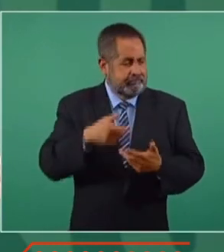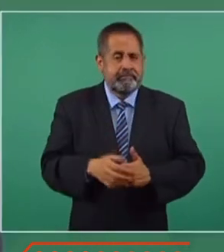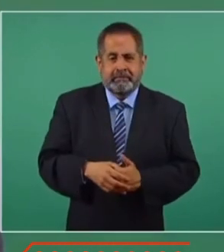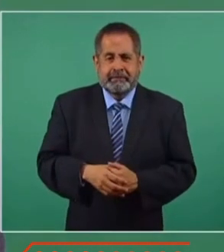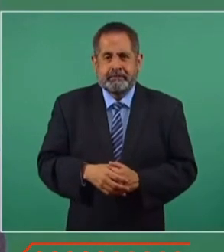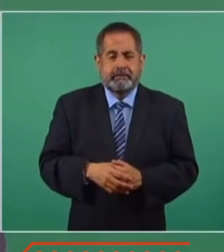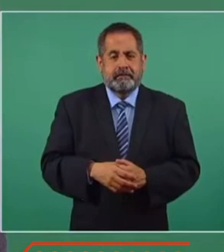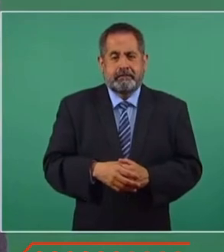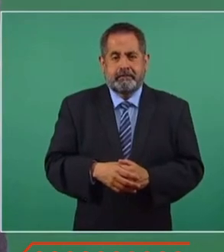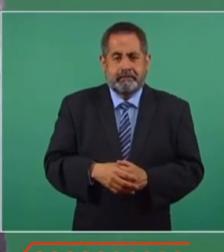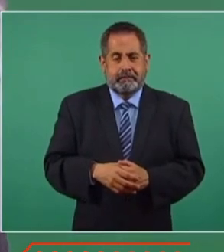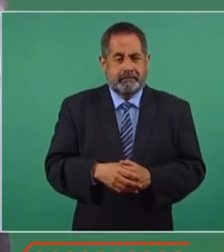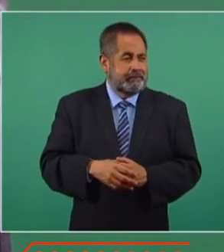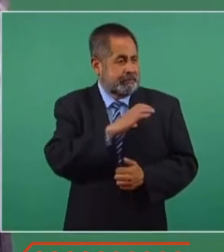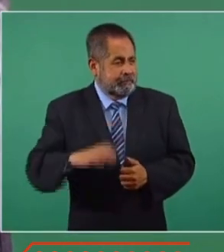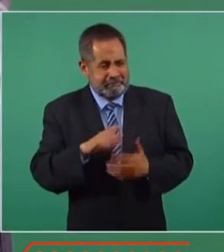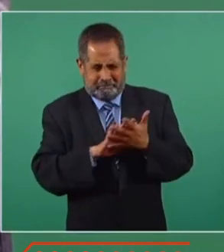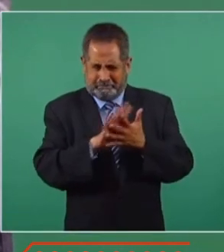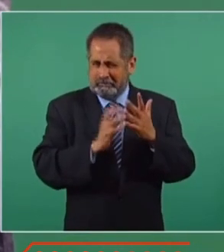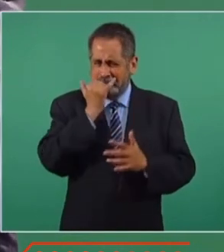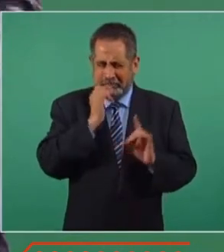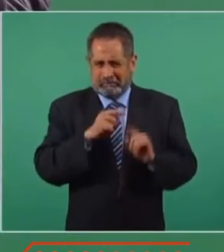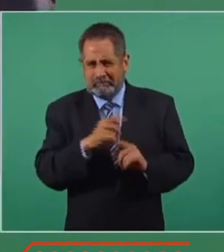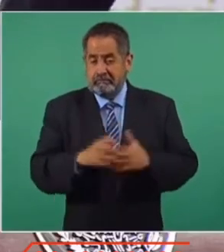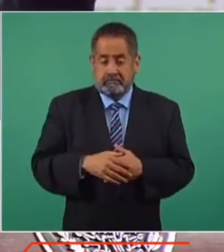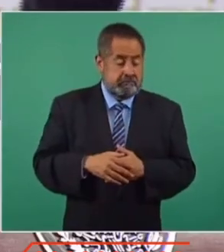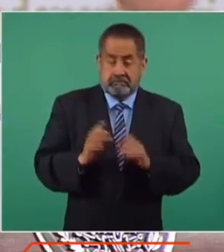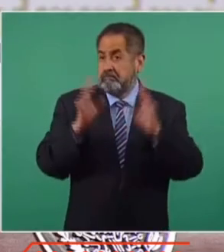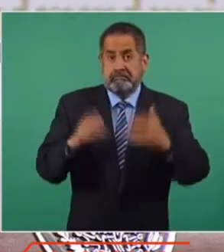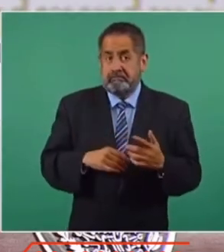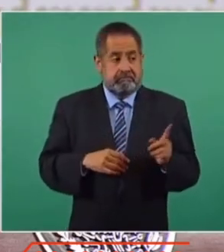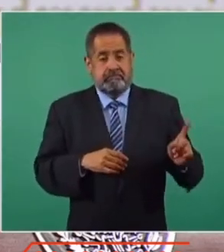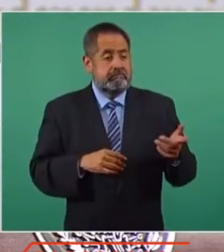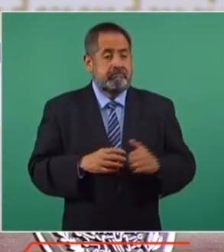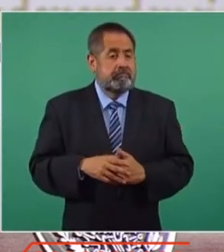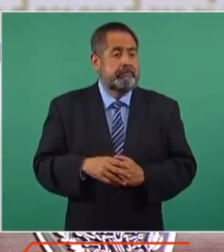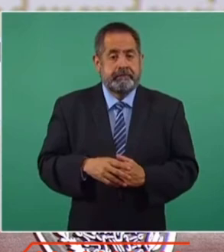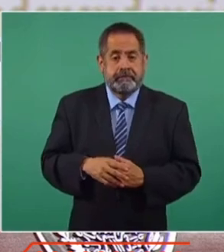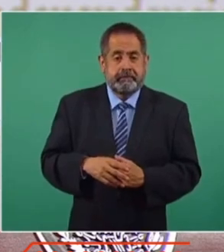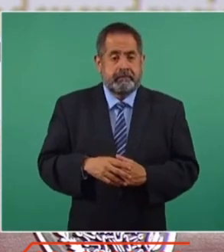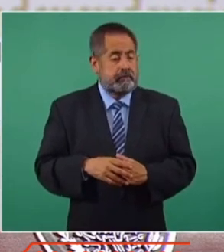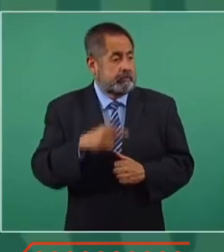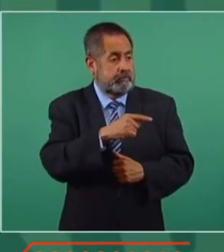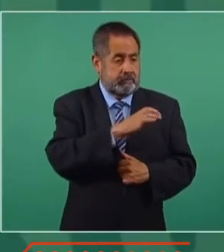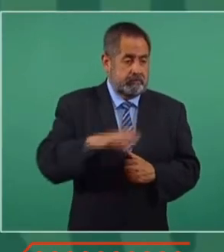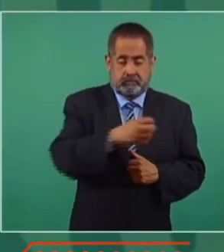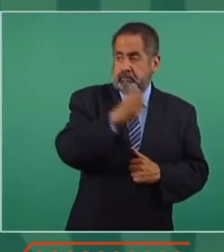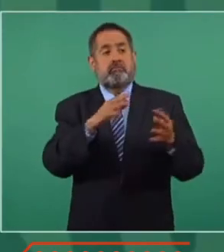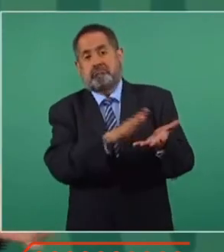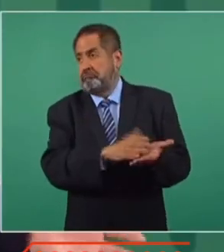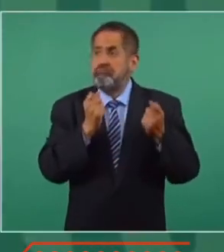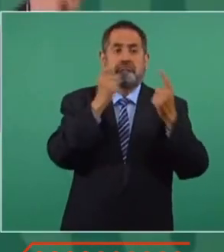grises que se convirtieron en hombres de fama y